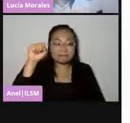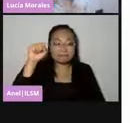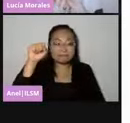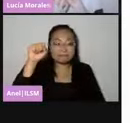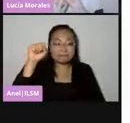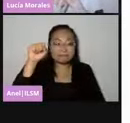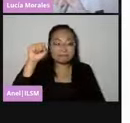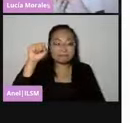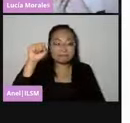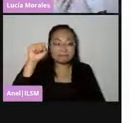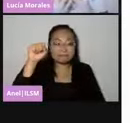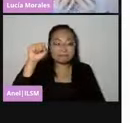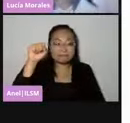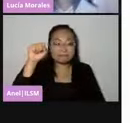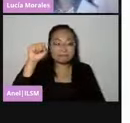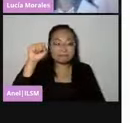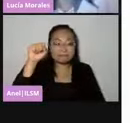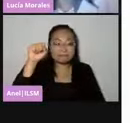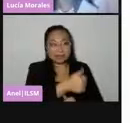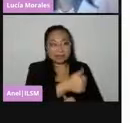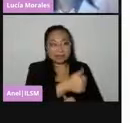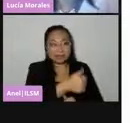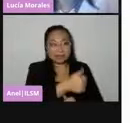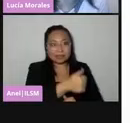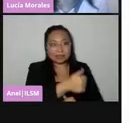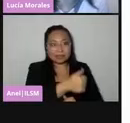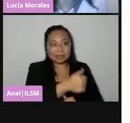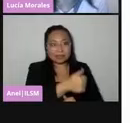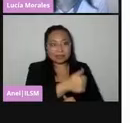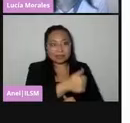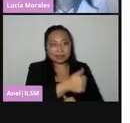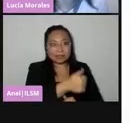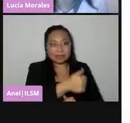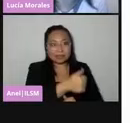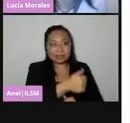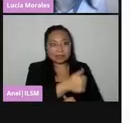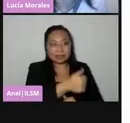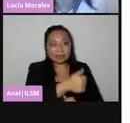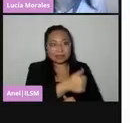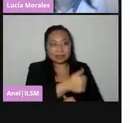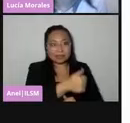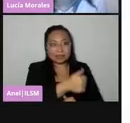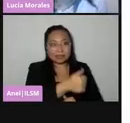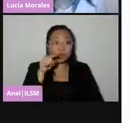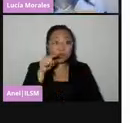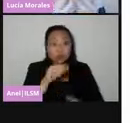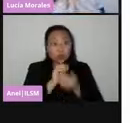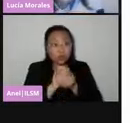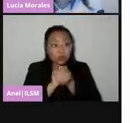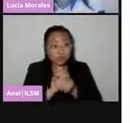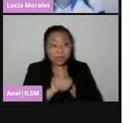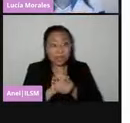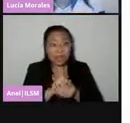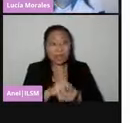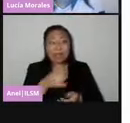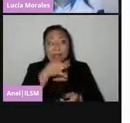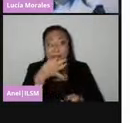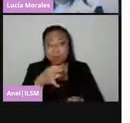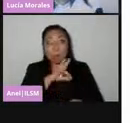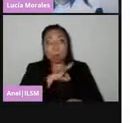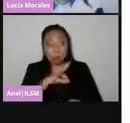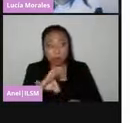domicilios, darle la maravillosa noticia de que resultaron sorteados y sorteadas con funciones de casilla, notificarles